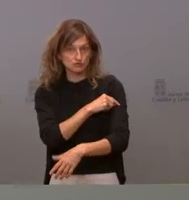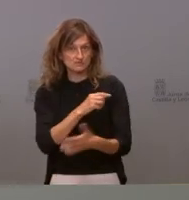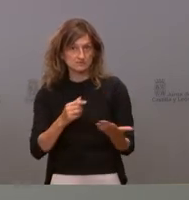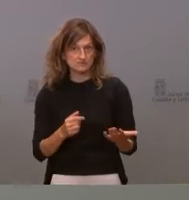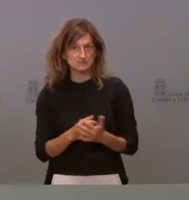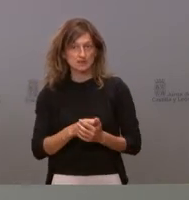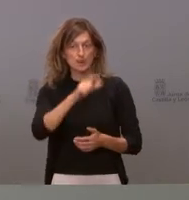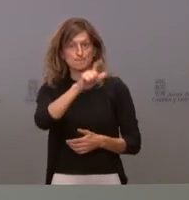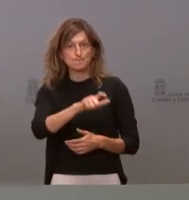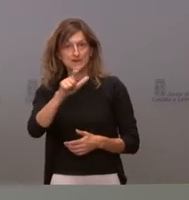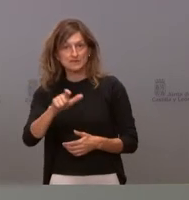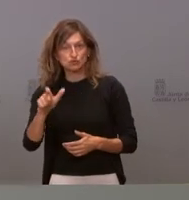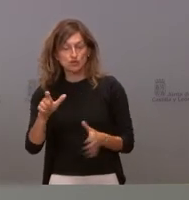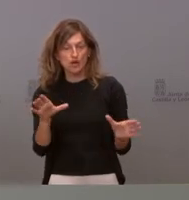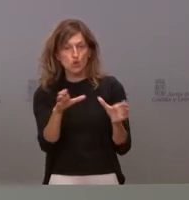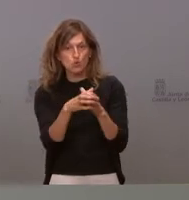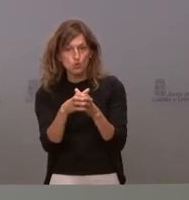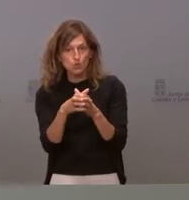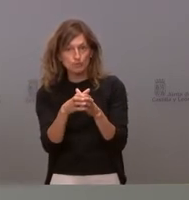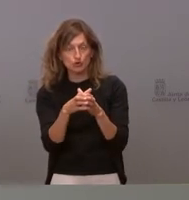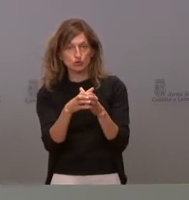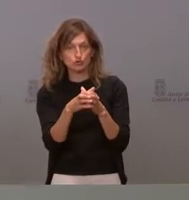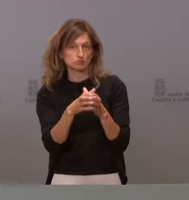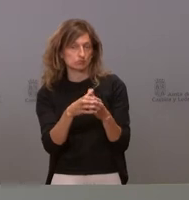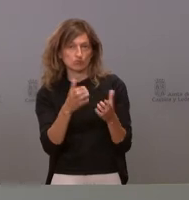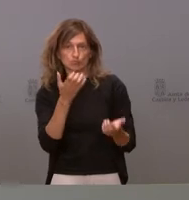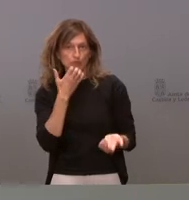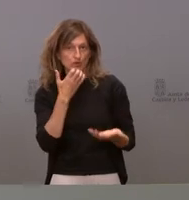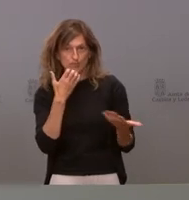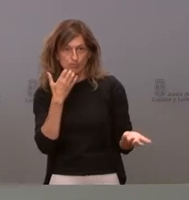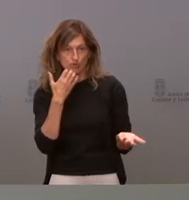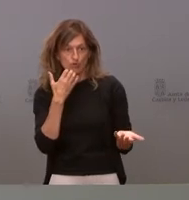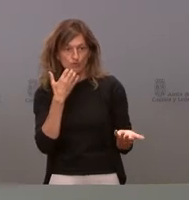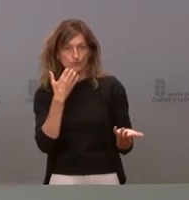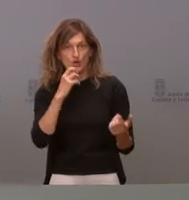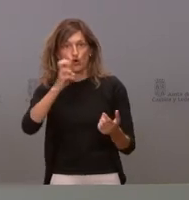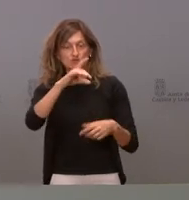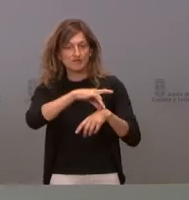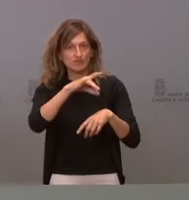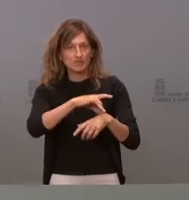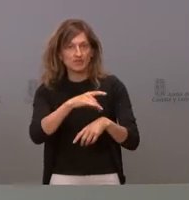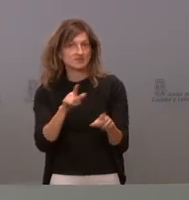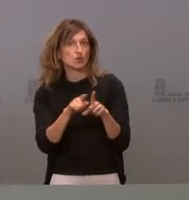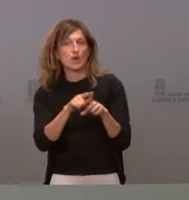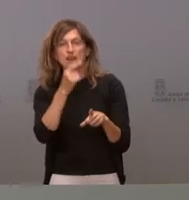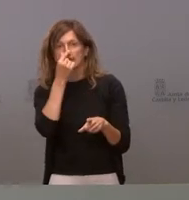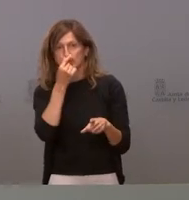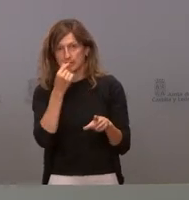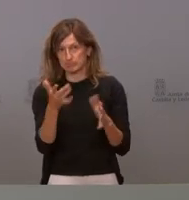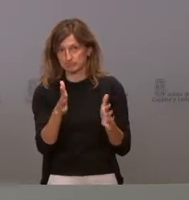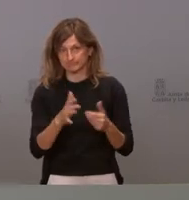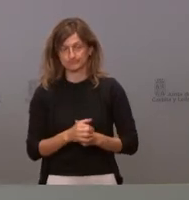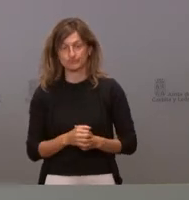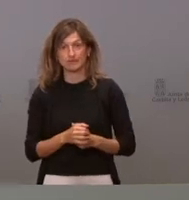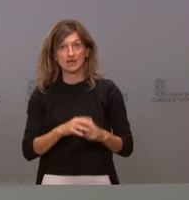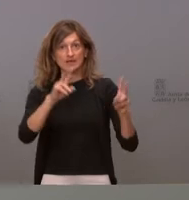en personas de grupos poblacionales definidos como puede suceder con otras enfermedades como la gripe. Pero quiero recordar que este